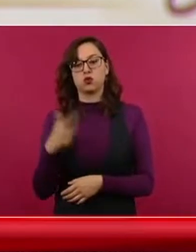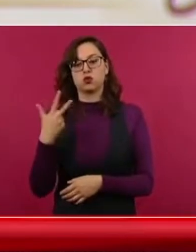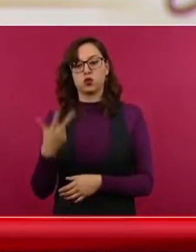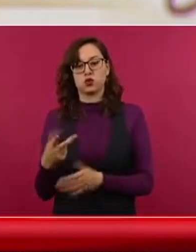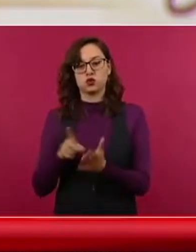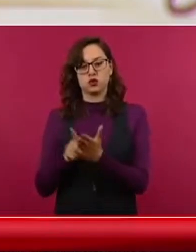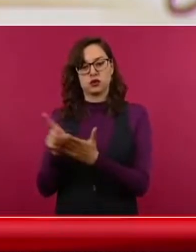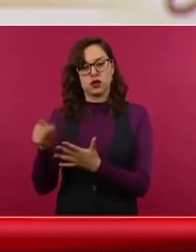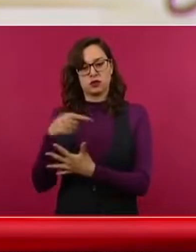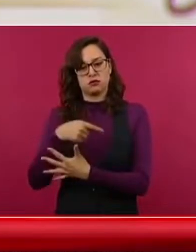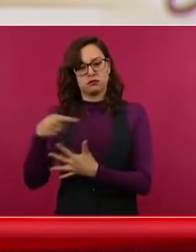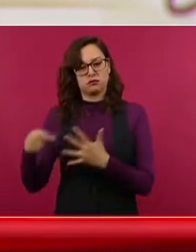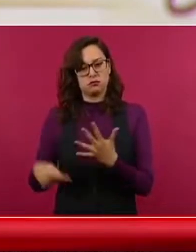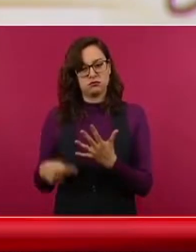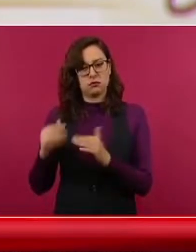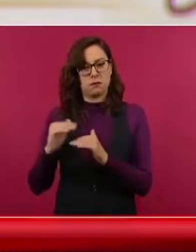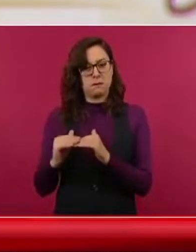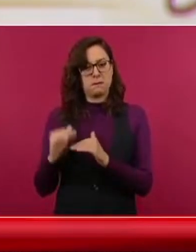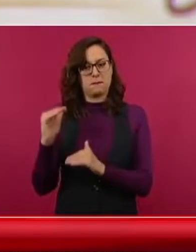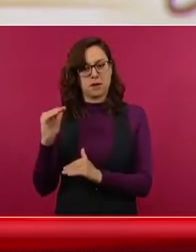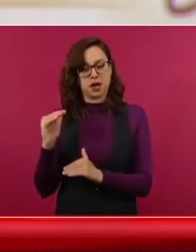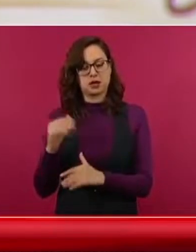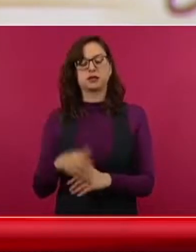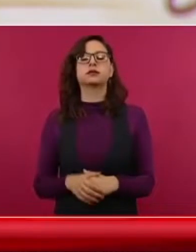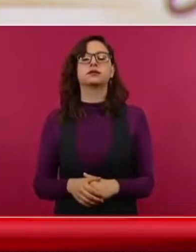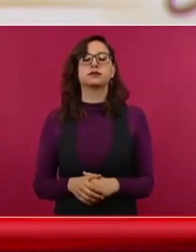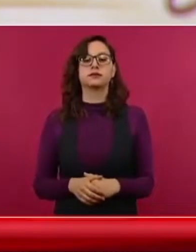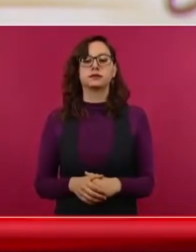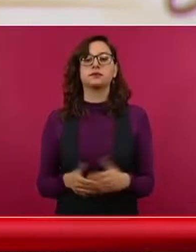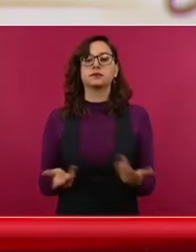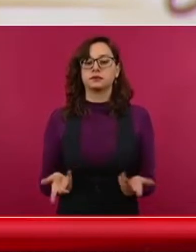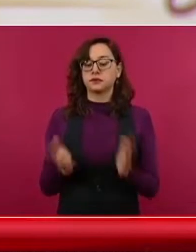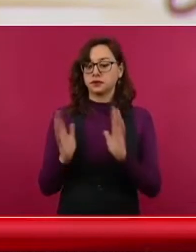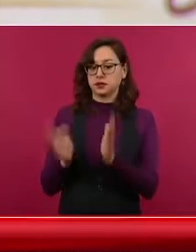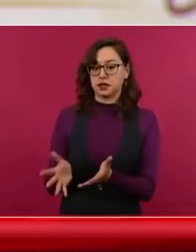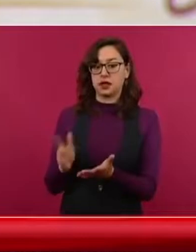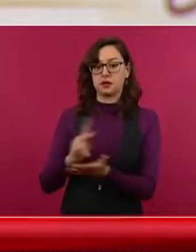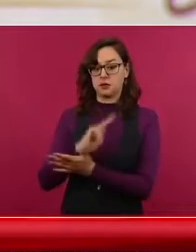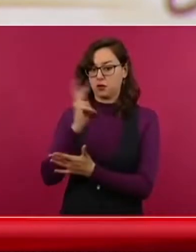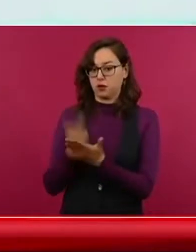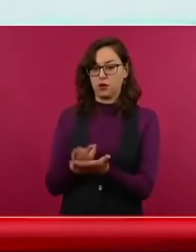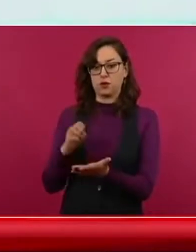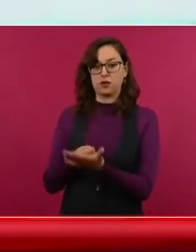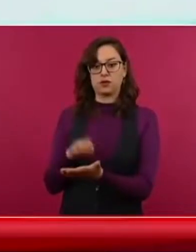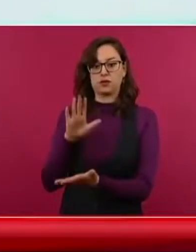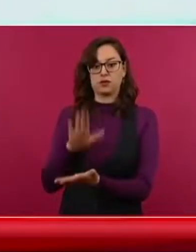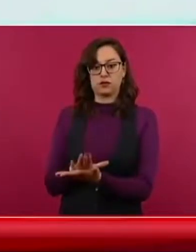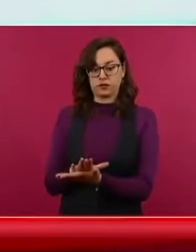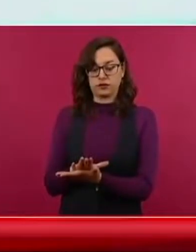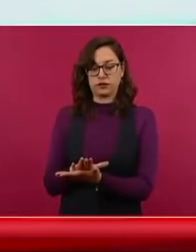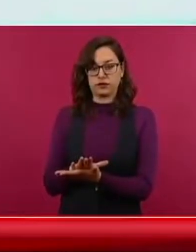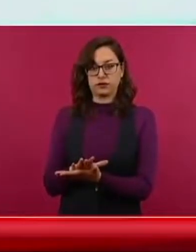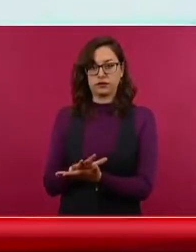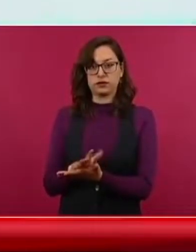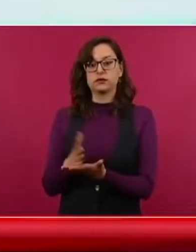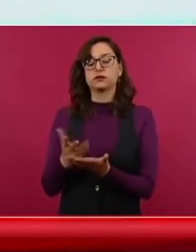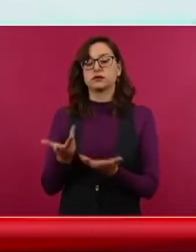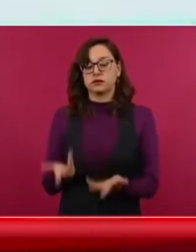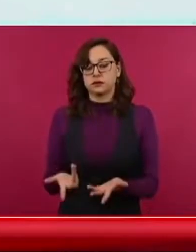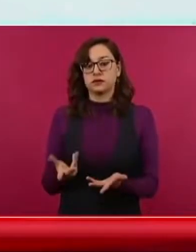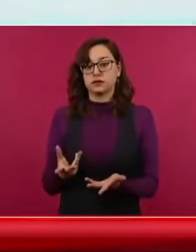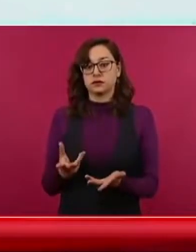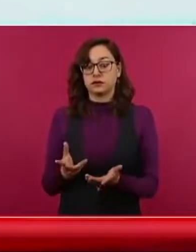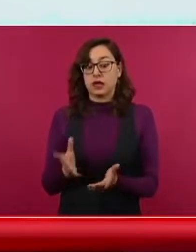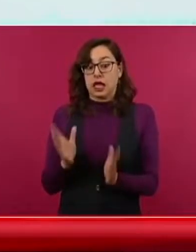prestaciones. En adición a esta base de incrementos que ya